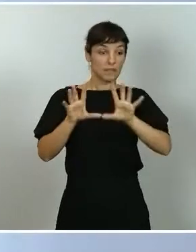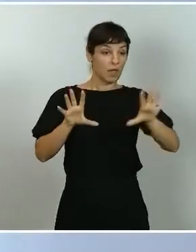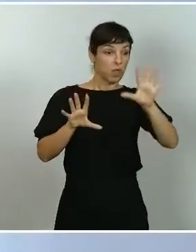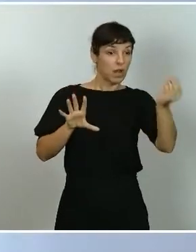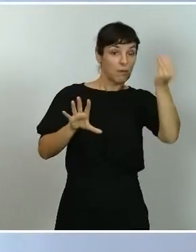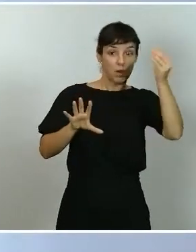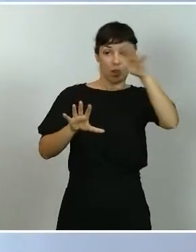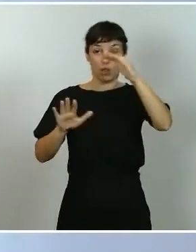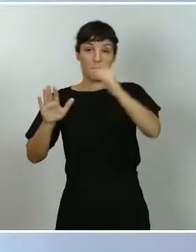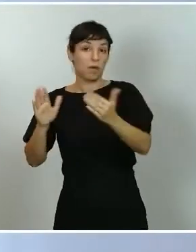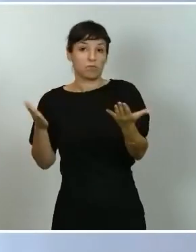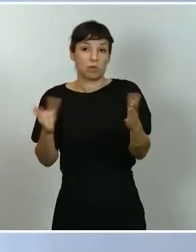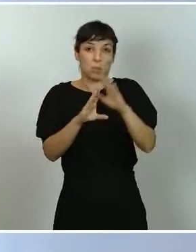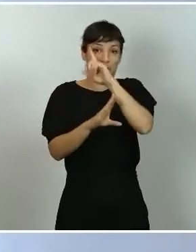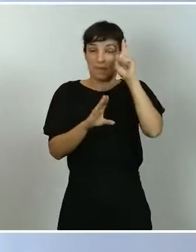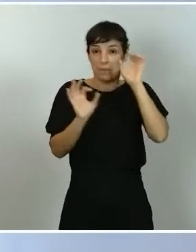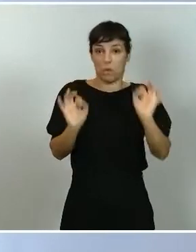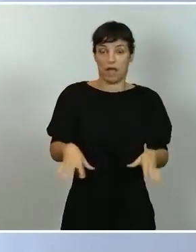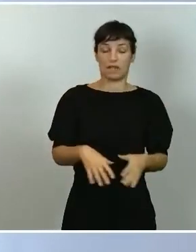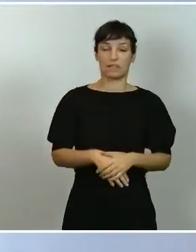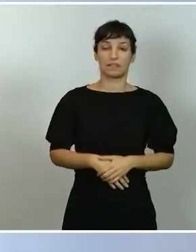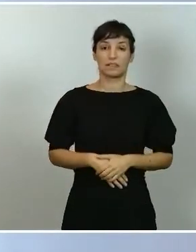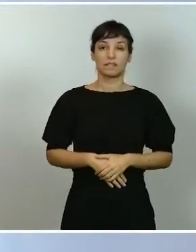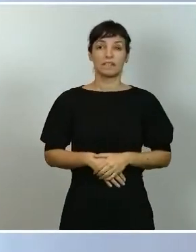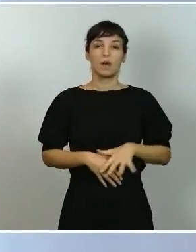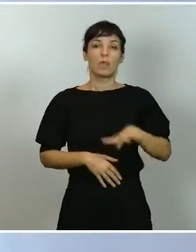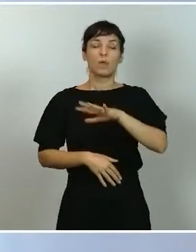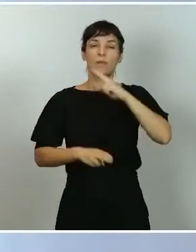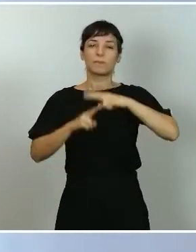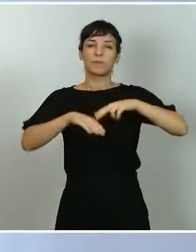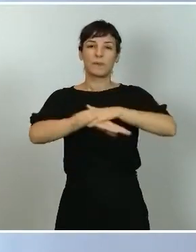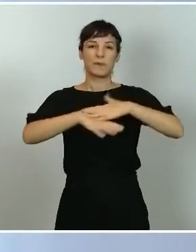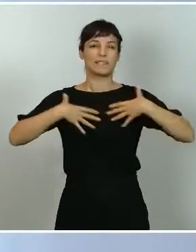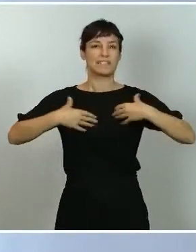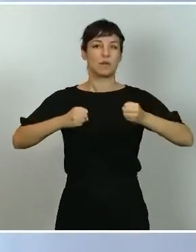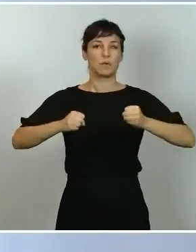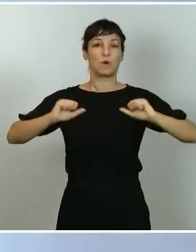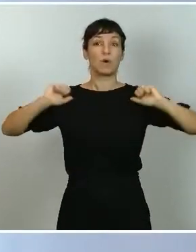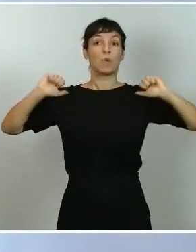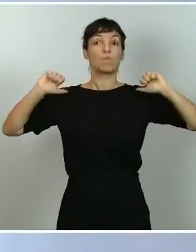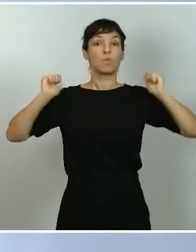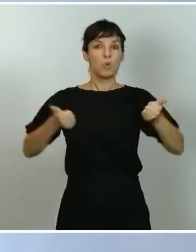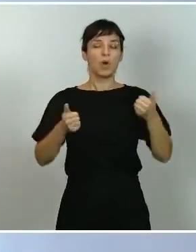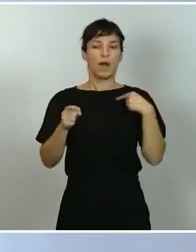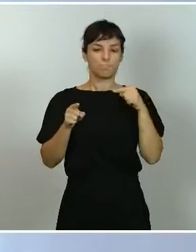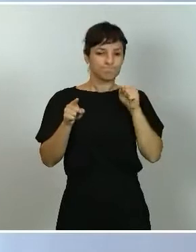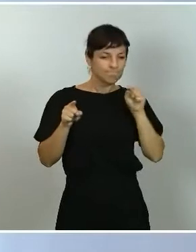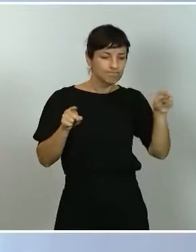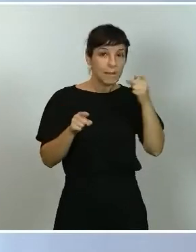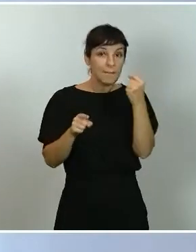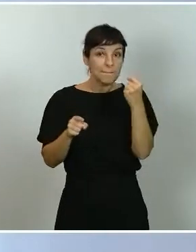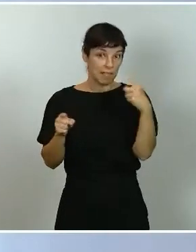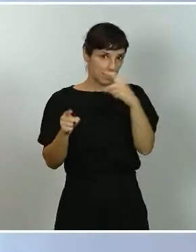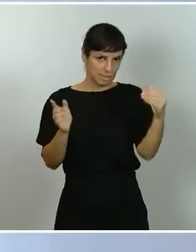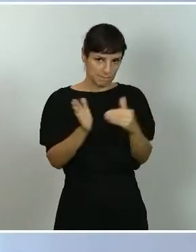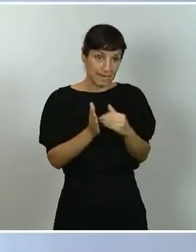actuó en zonas básicas de salud, se inició la actuación en zonas básicas de salud con incidencias superiores a 1.000 casos por 100.000 habitantes.